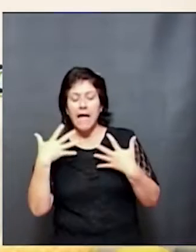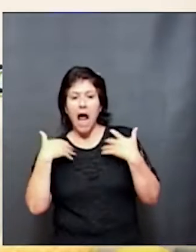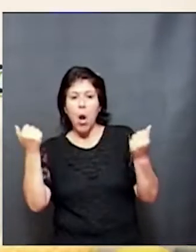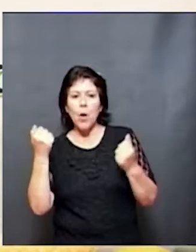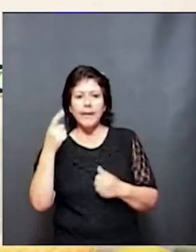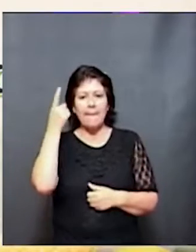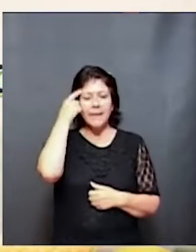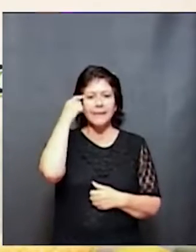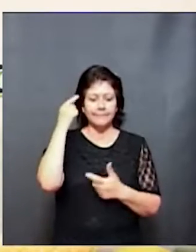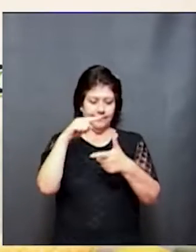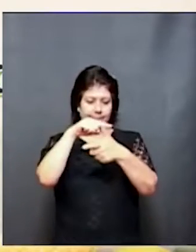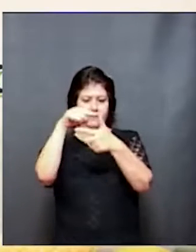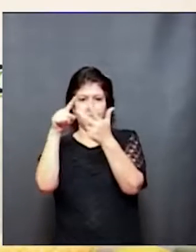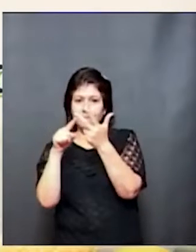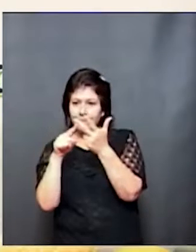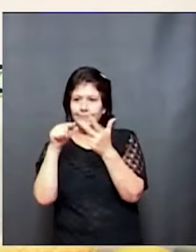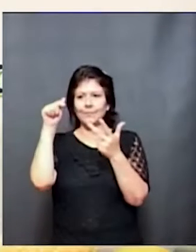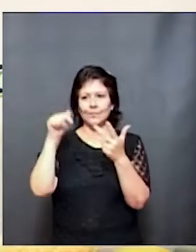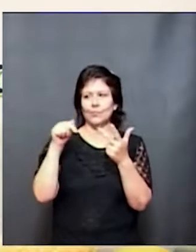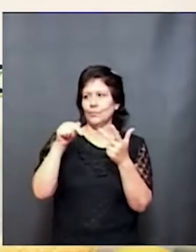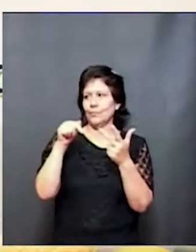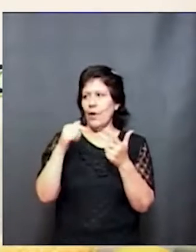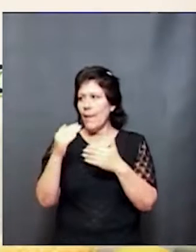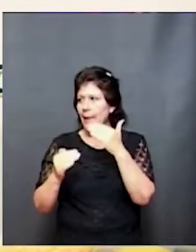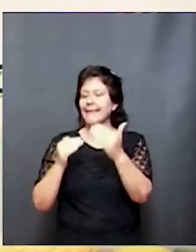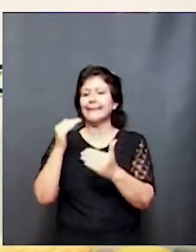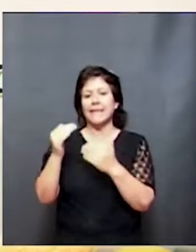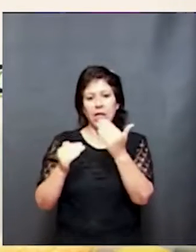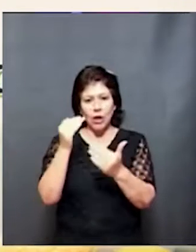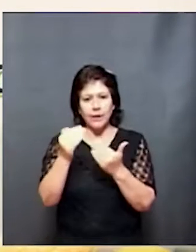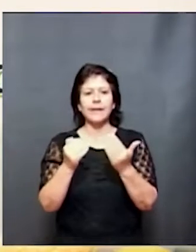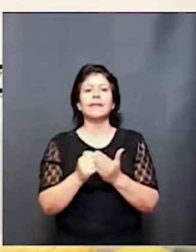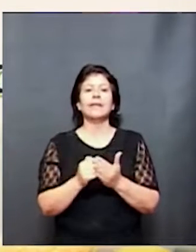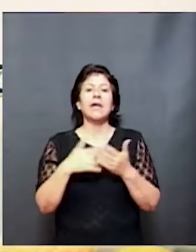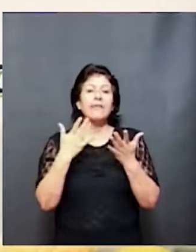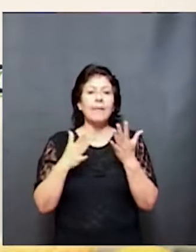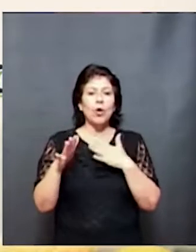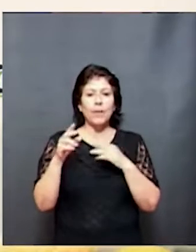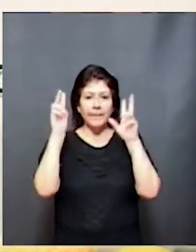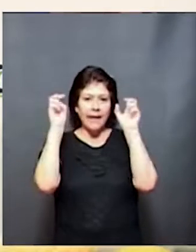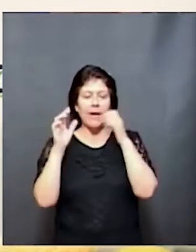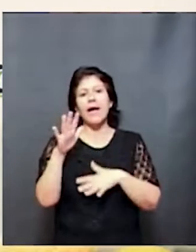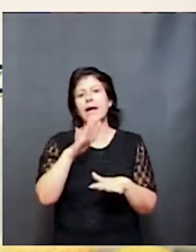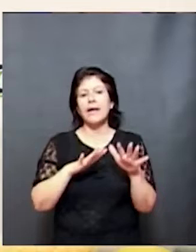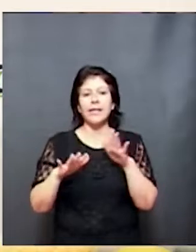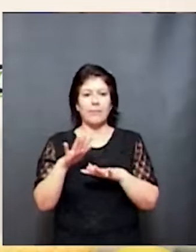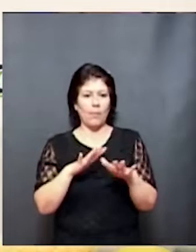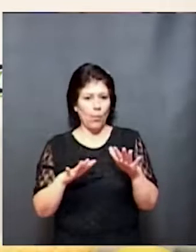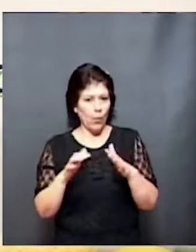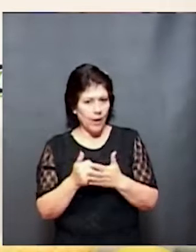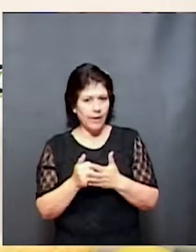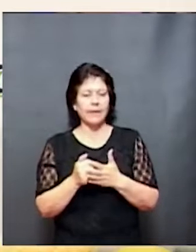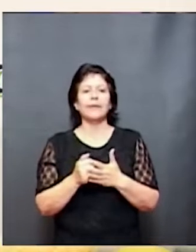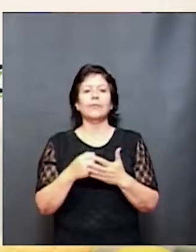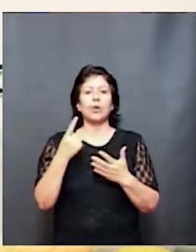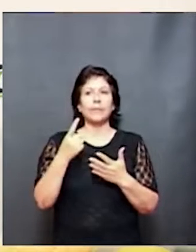conceptos que vamos a ir desarrollando a lo largo de este taller, y vamos a hablar sobre qué aspectos